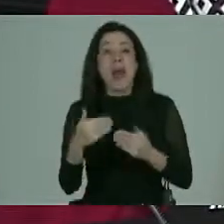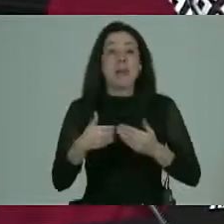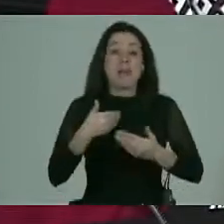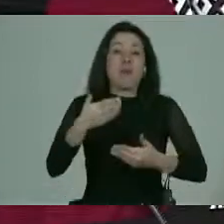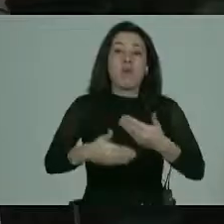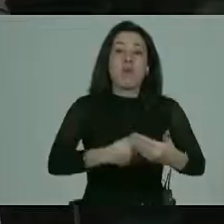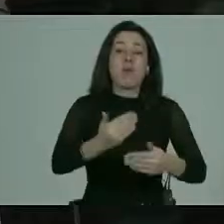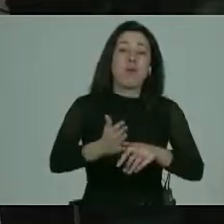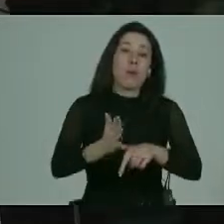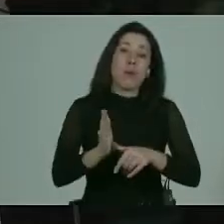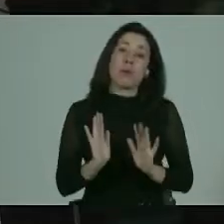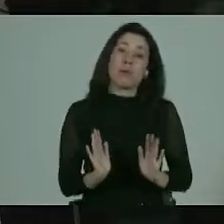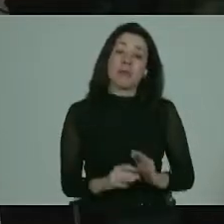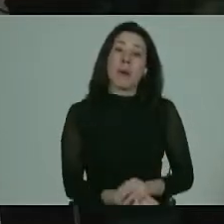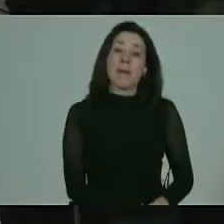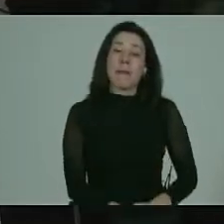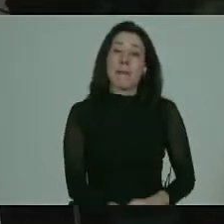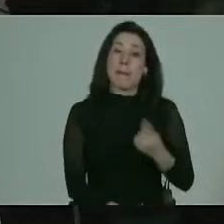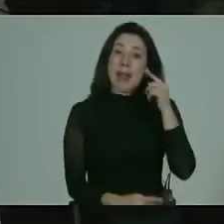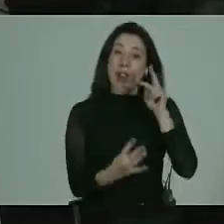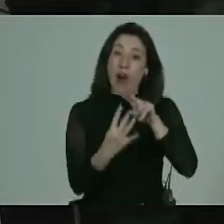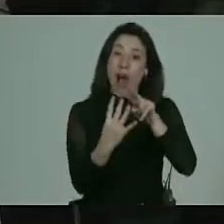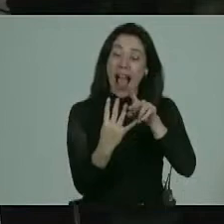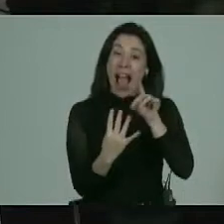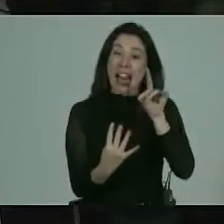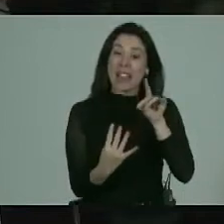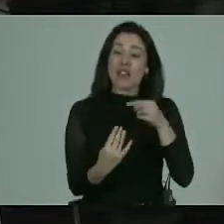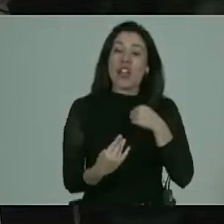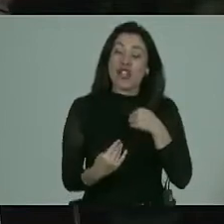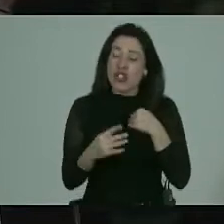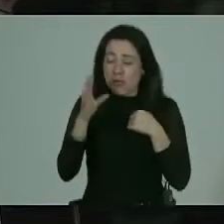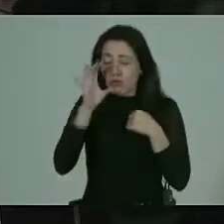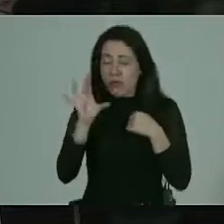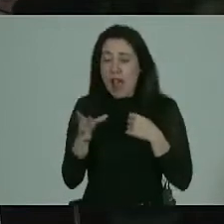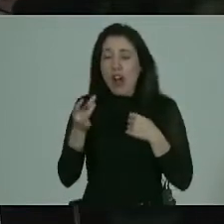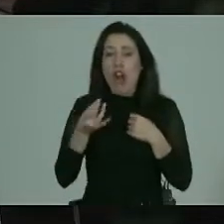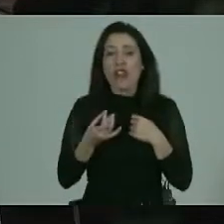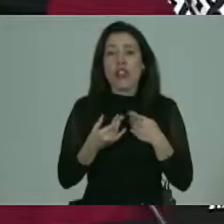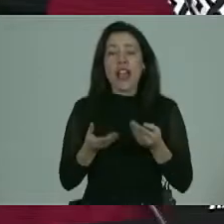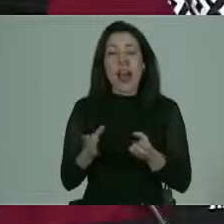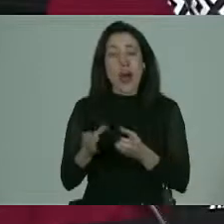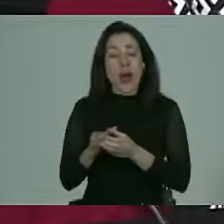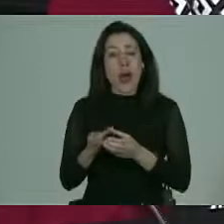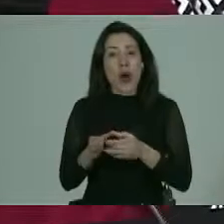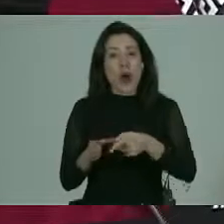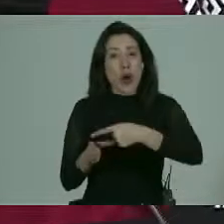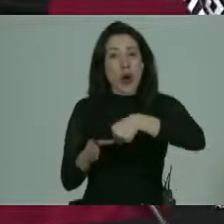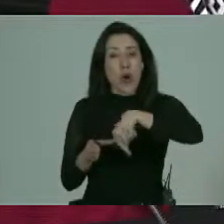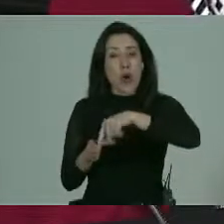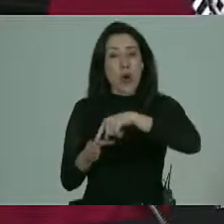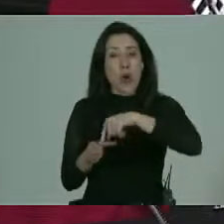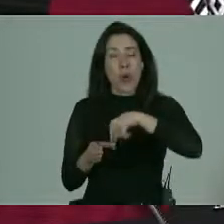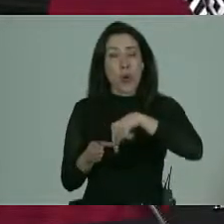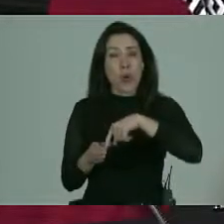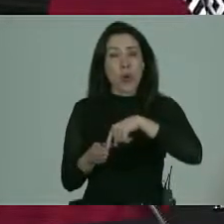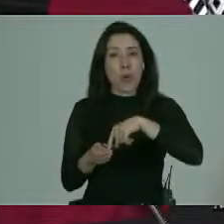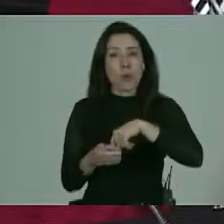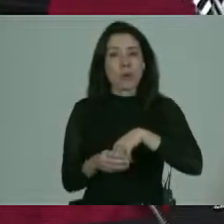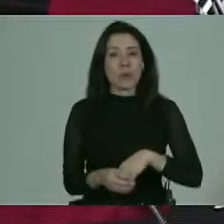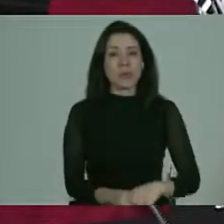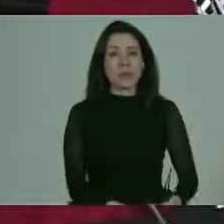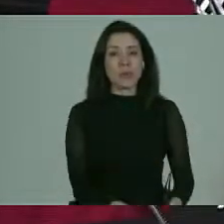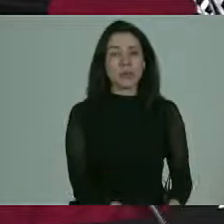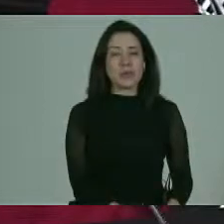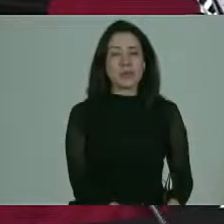adelante digamos ahora lo que la alternativa que yo he encontrado es que grupos o sea hablando en